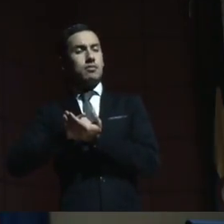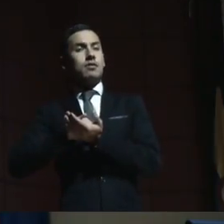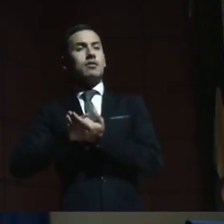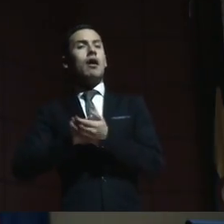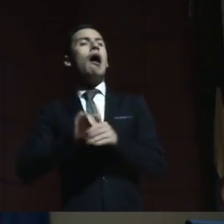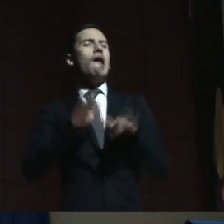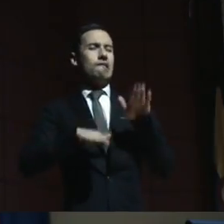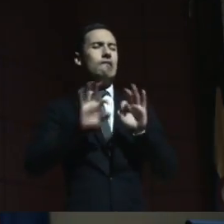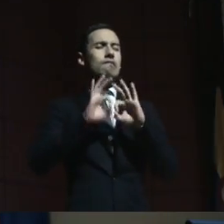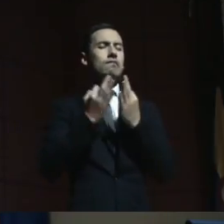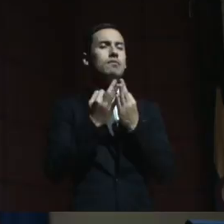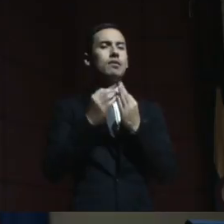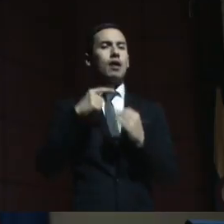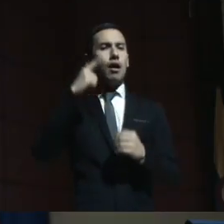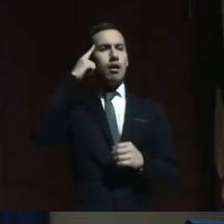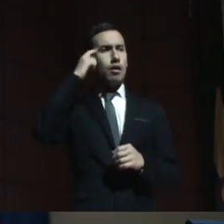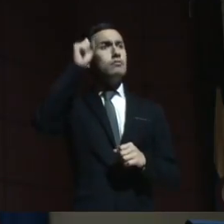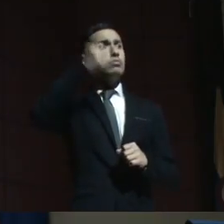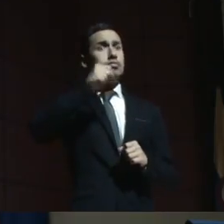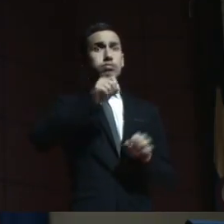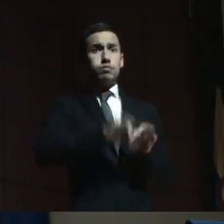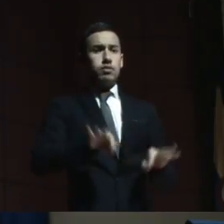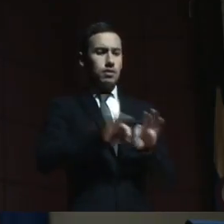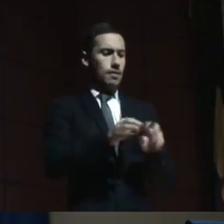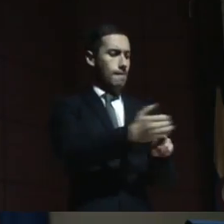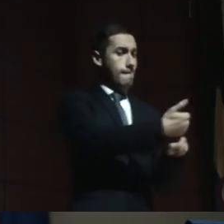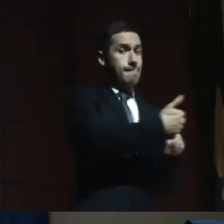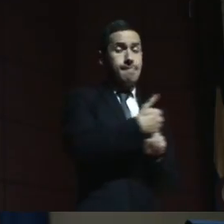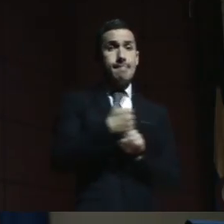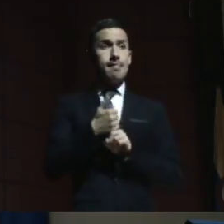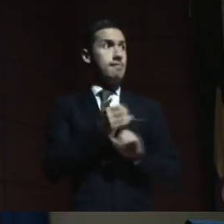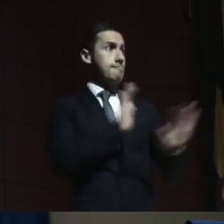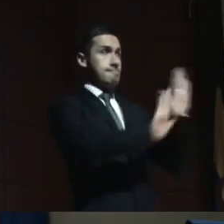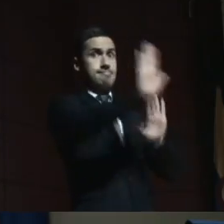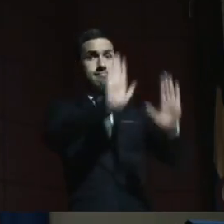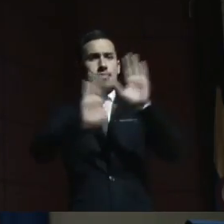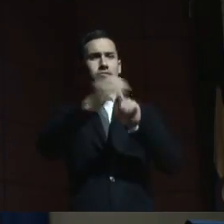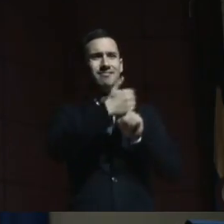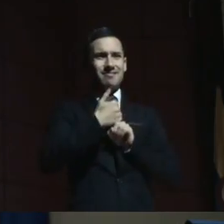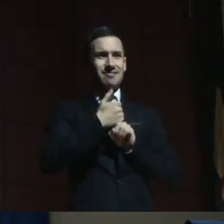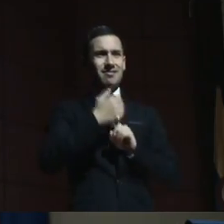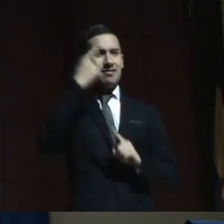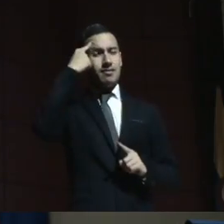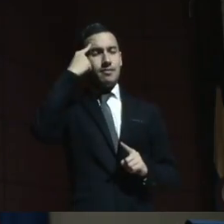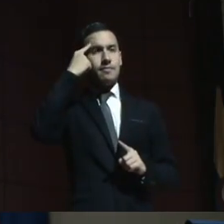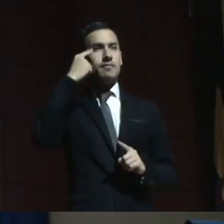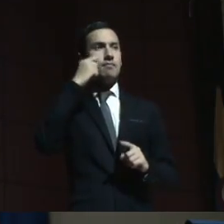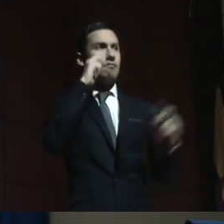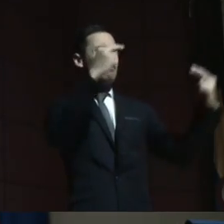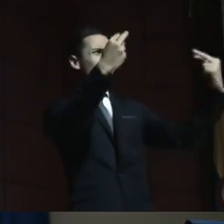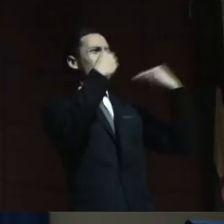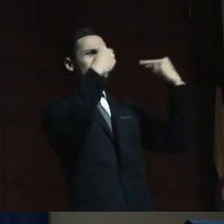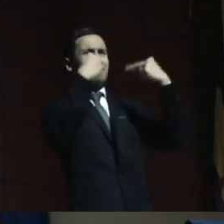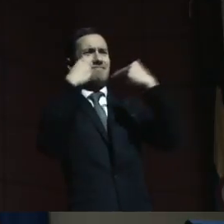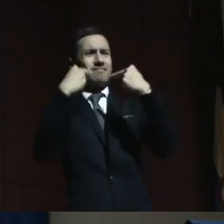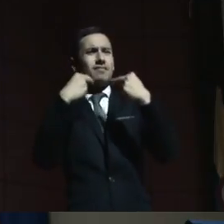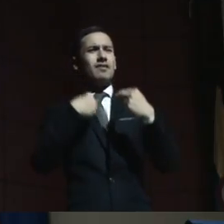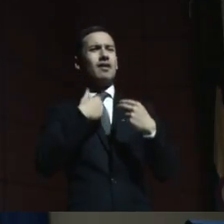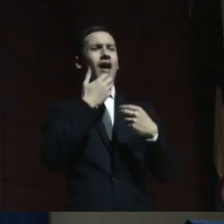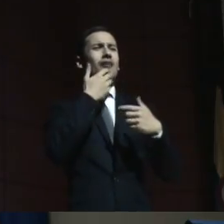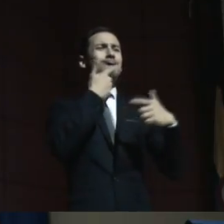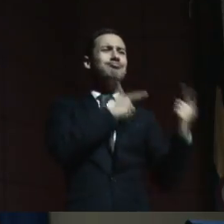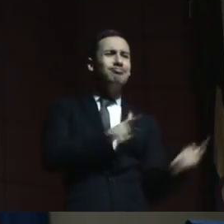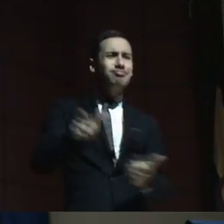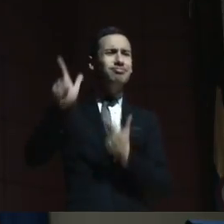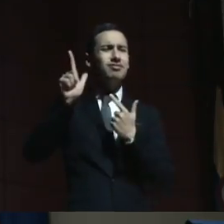veces las familias sentimos que sí los tenemos que proteger de los otros, ¿cierto? De las miradas de los otros, de que se hurlen de